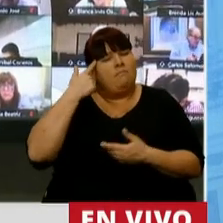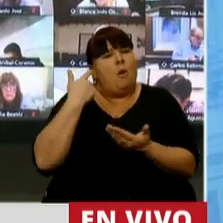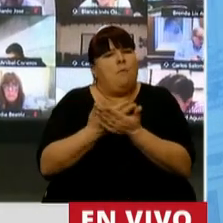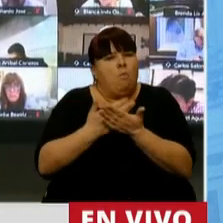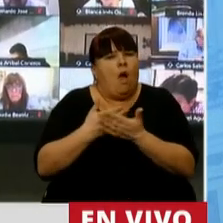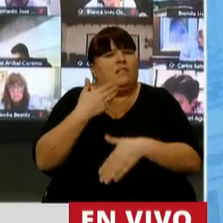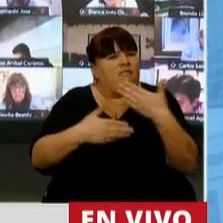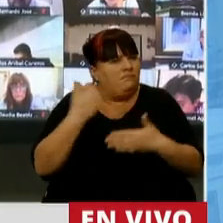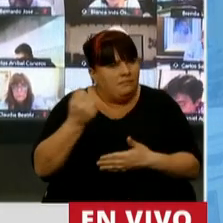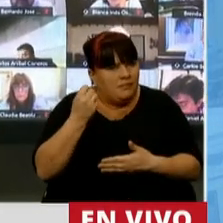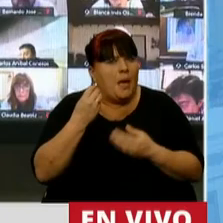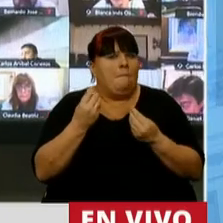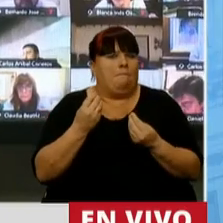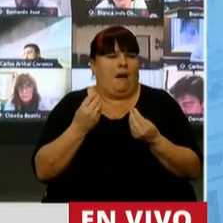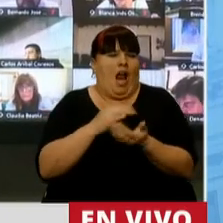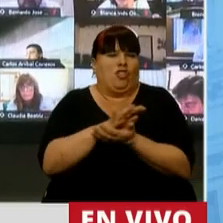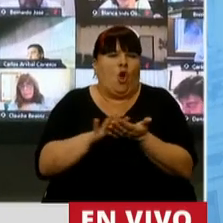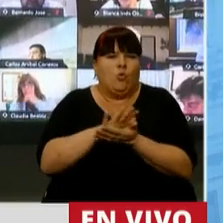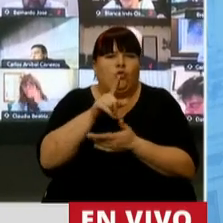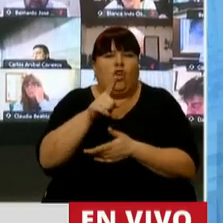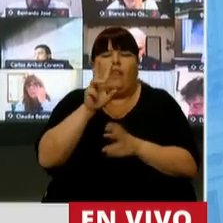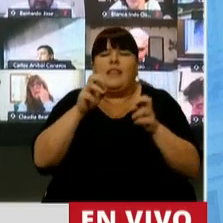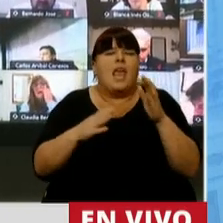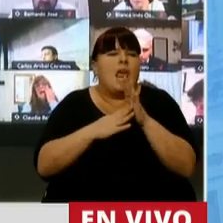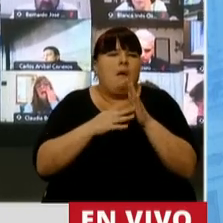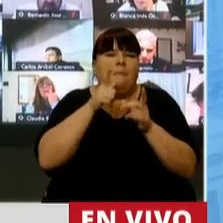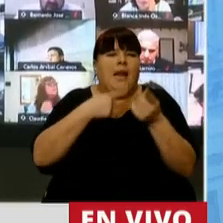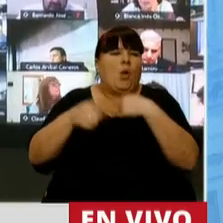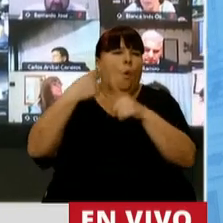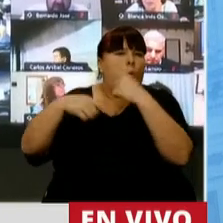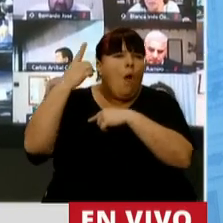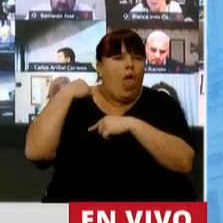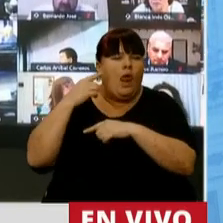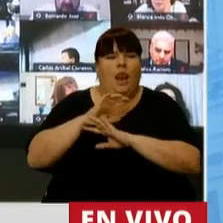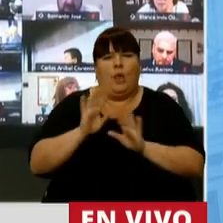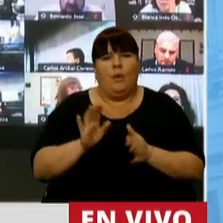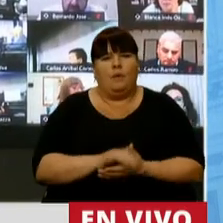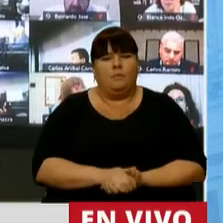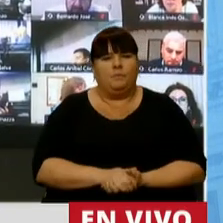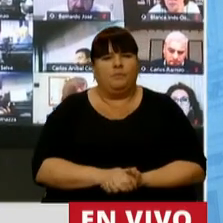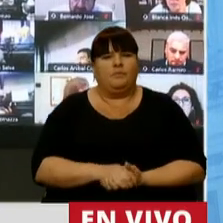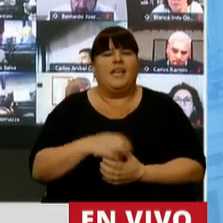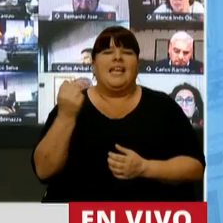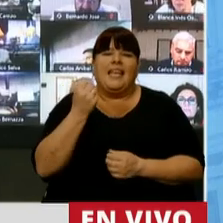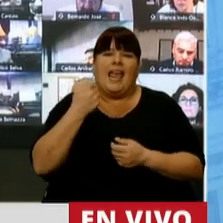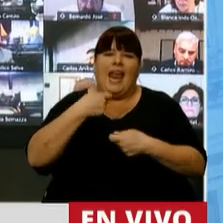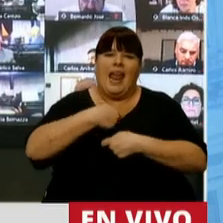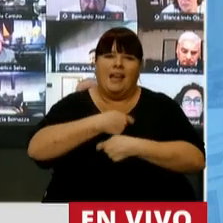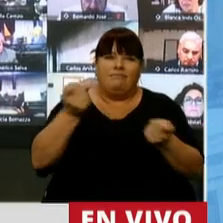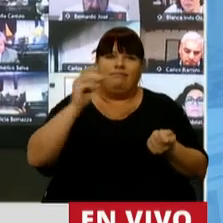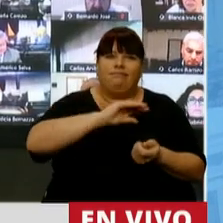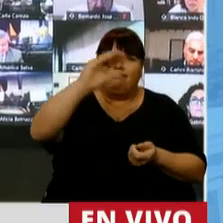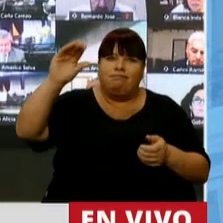en propuestas para salir de esa matriz esencialmente regresiva y centralista e ir hacia una distribución